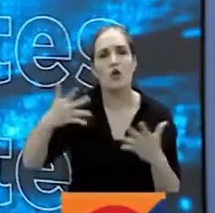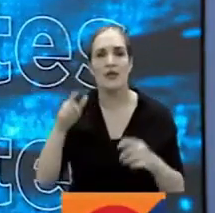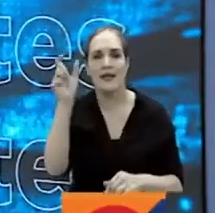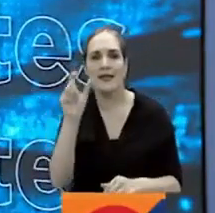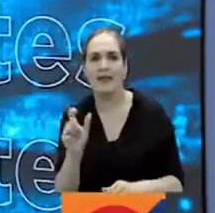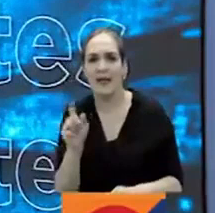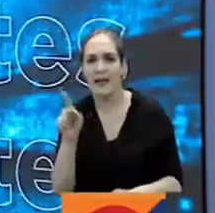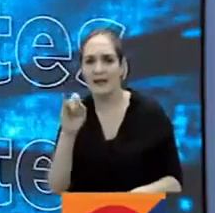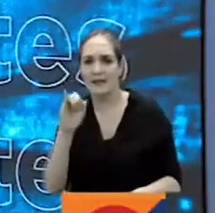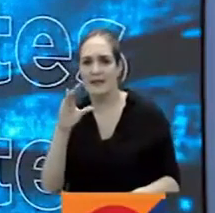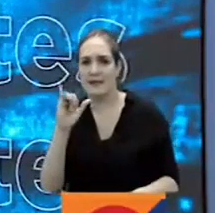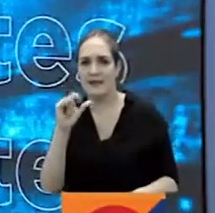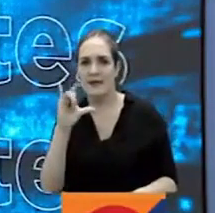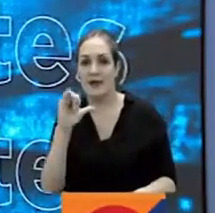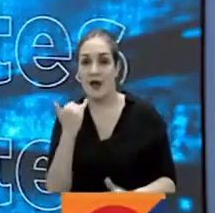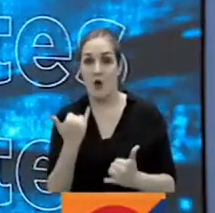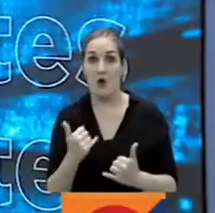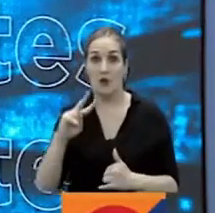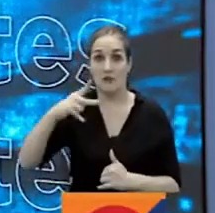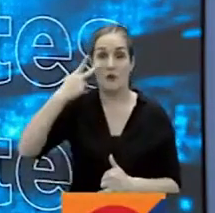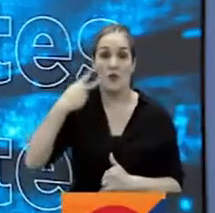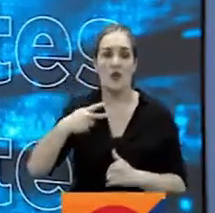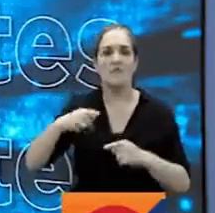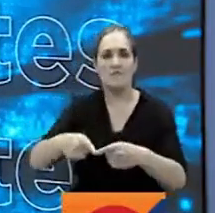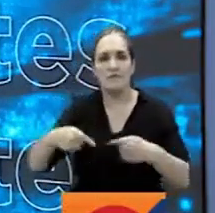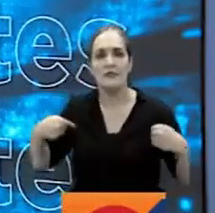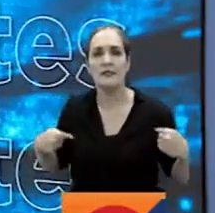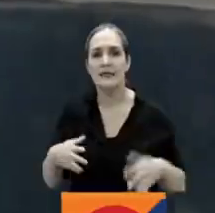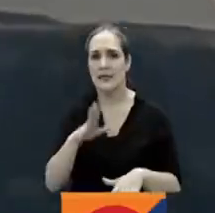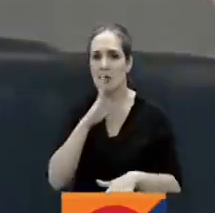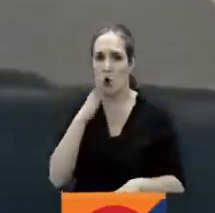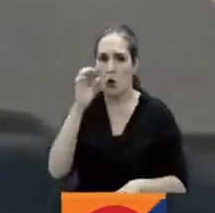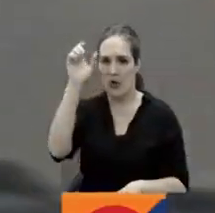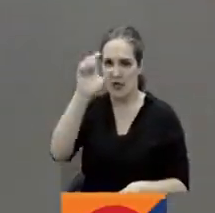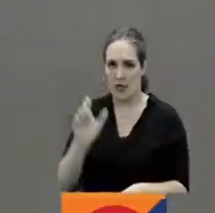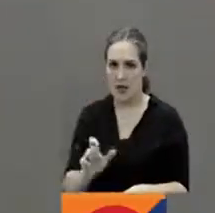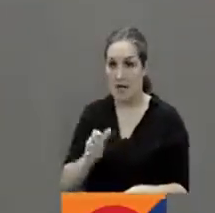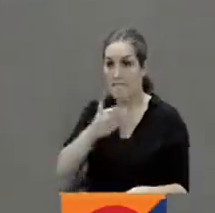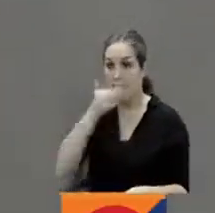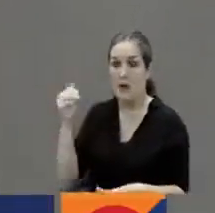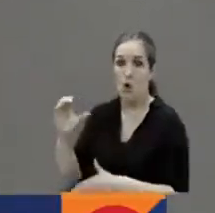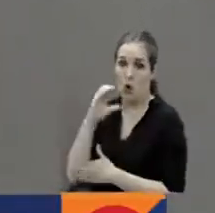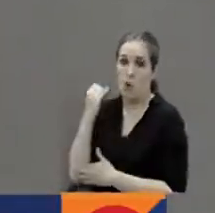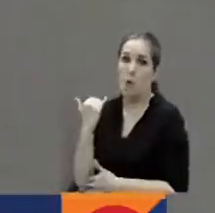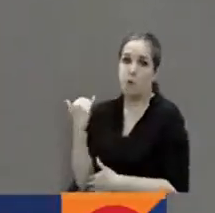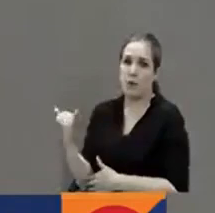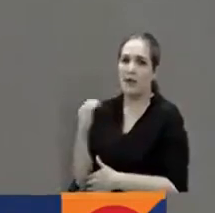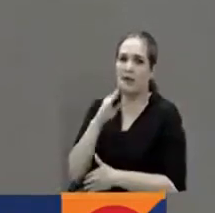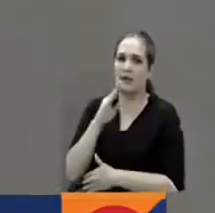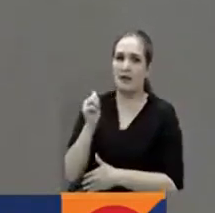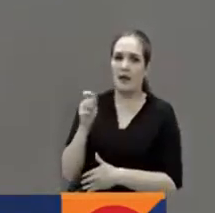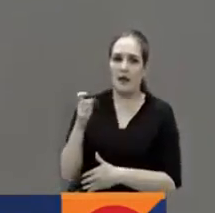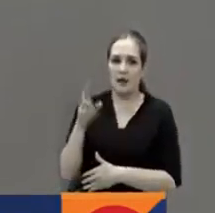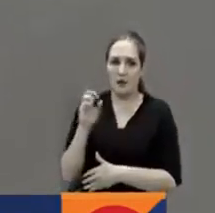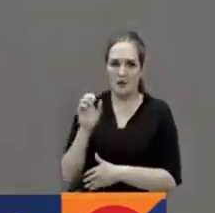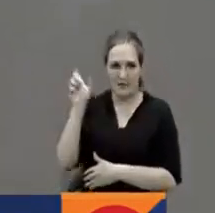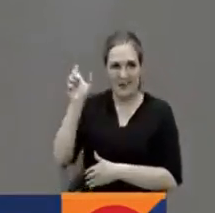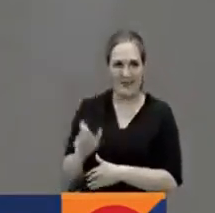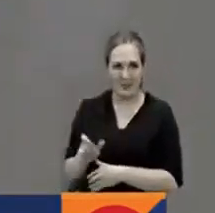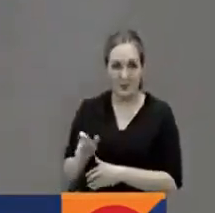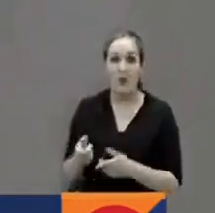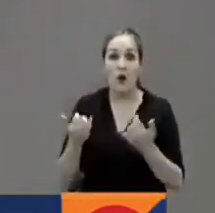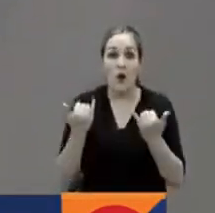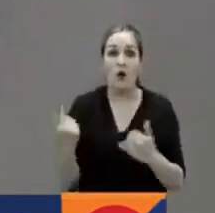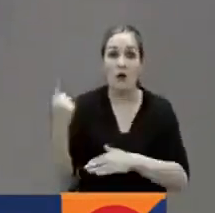Nicolo Bonifacio ganó la segunda etapa y el mejor colombiano fue Álvaro Horsch. La buena nota del día la anotó el boyacense Andrés